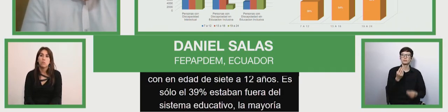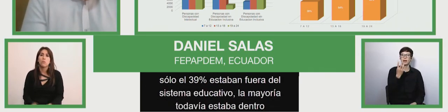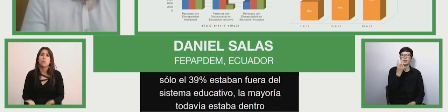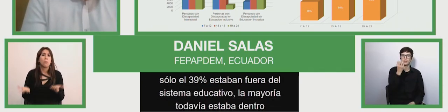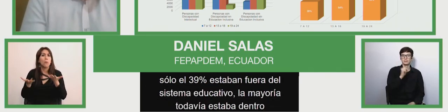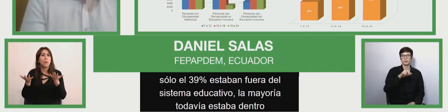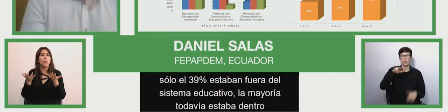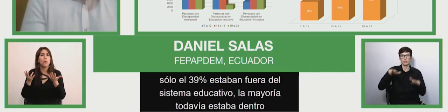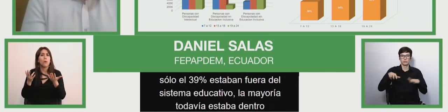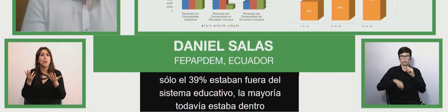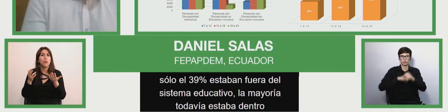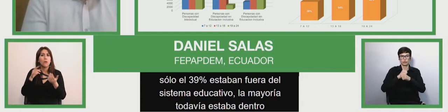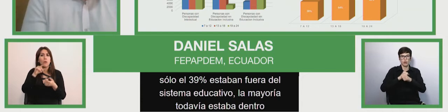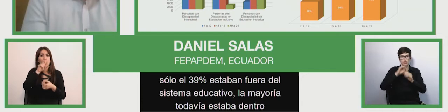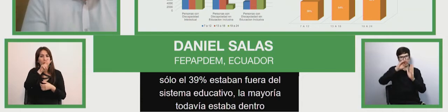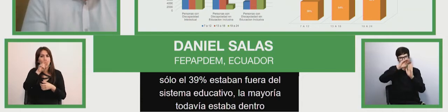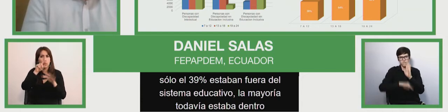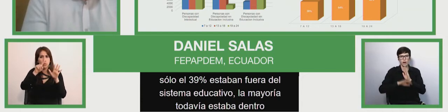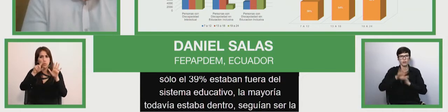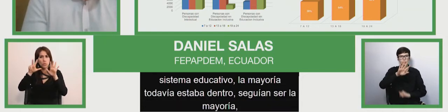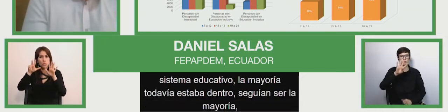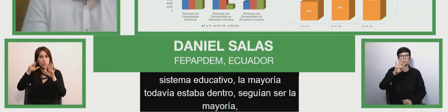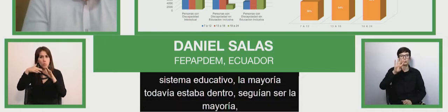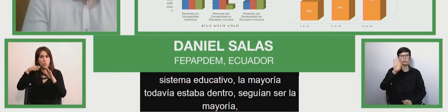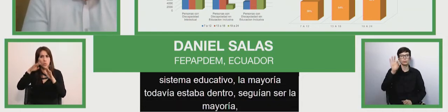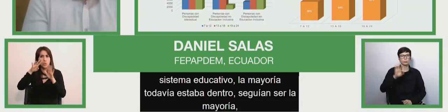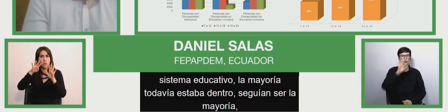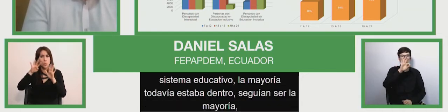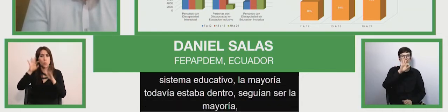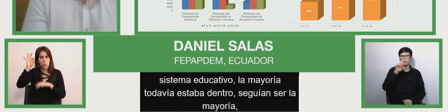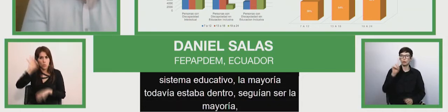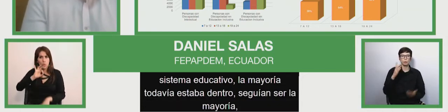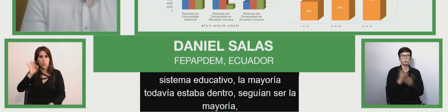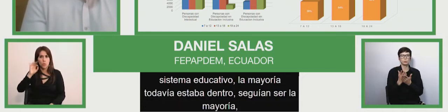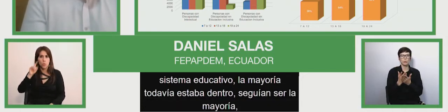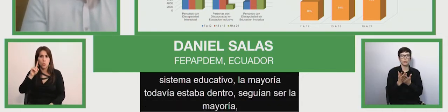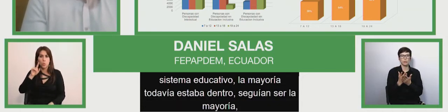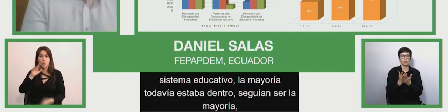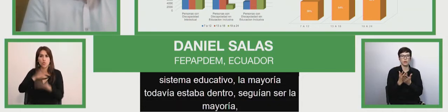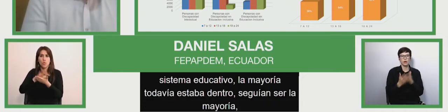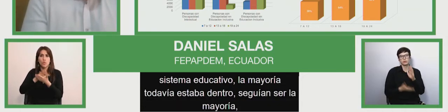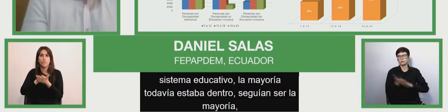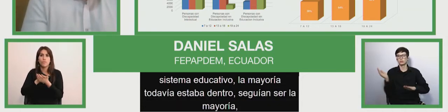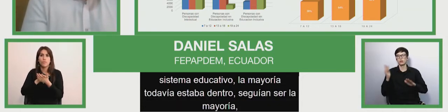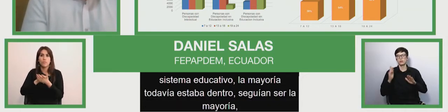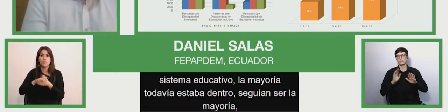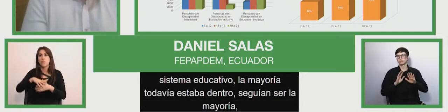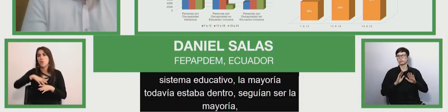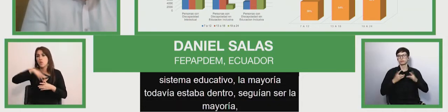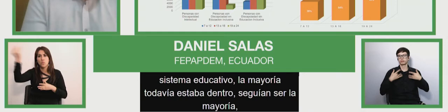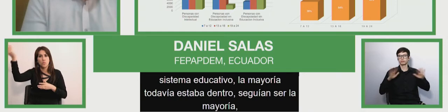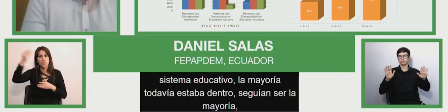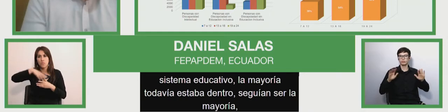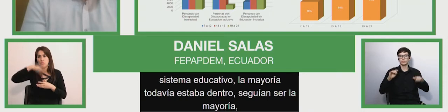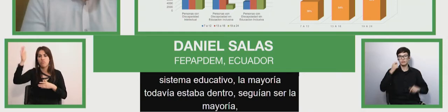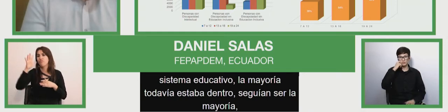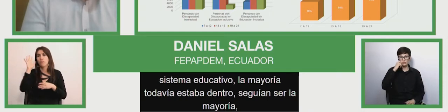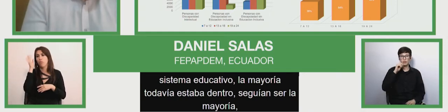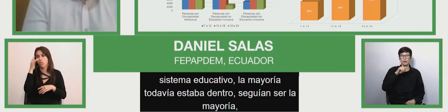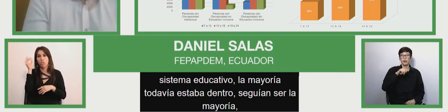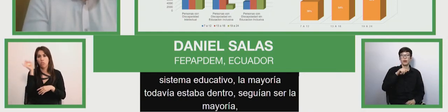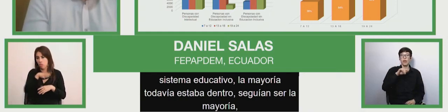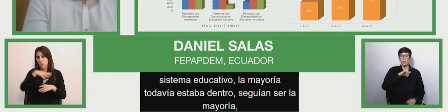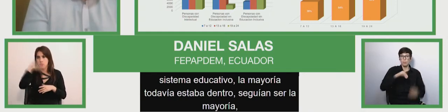años, esto bajaba a un 54% fuera del sistema educativo y ya de 19 a 24% llegaba a un 88